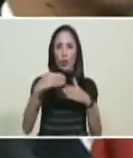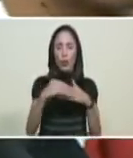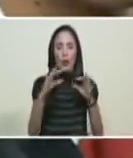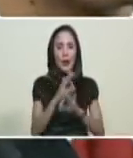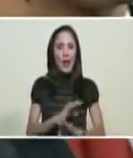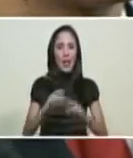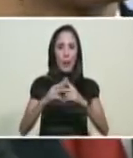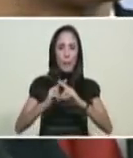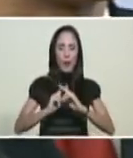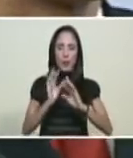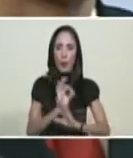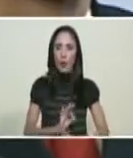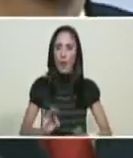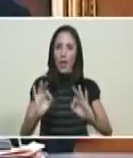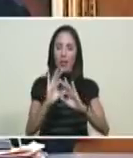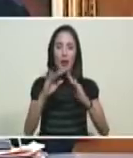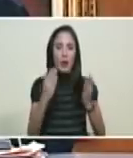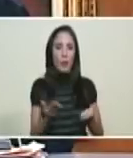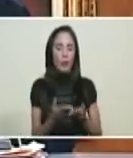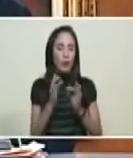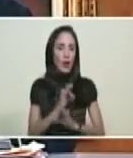prestado o refinanciado en el mundo.